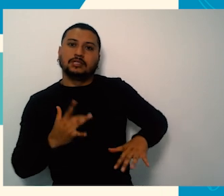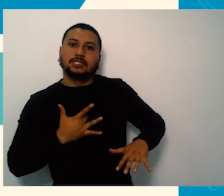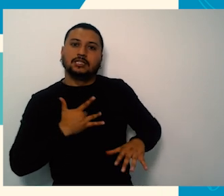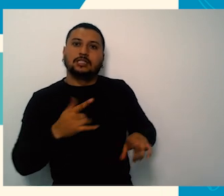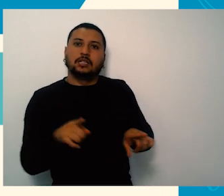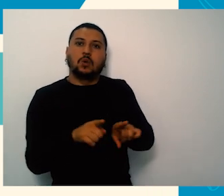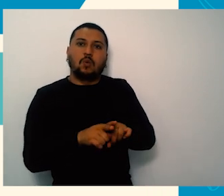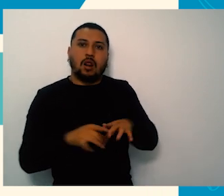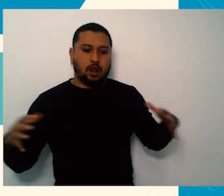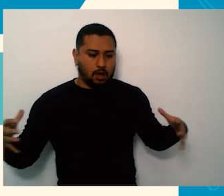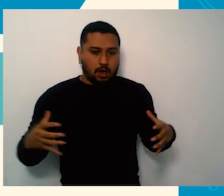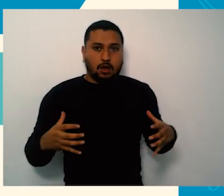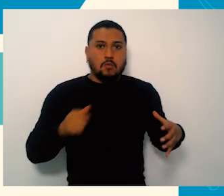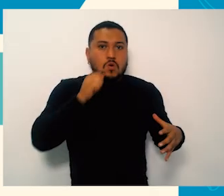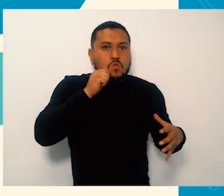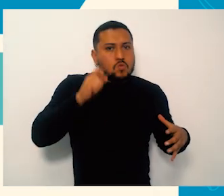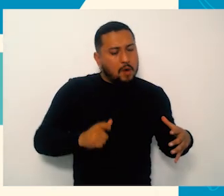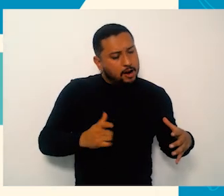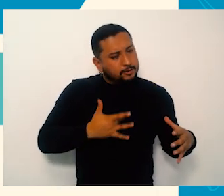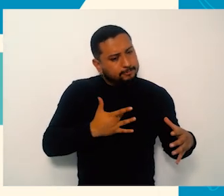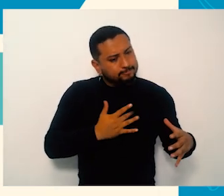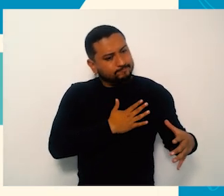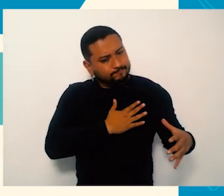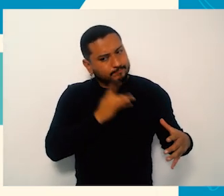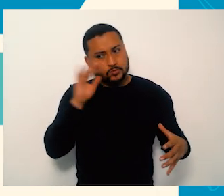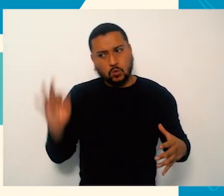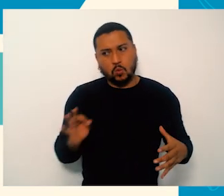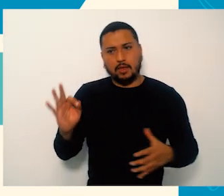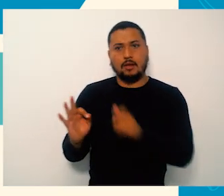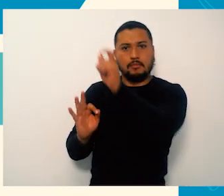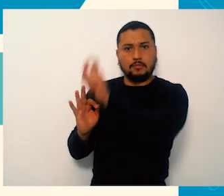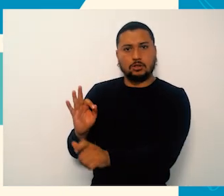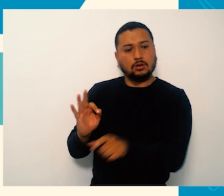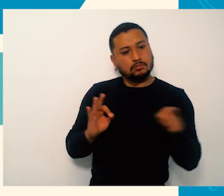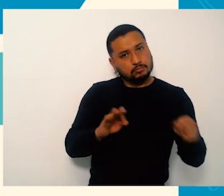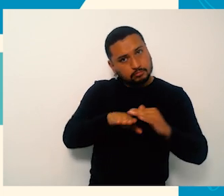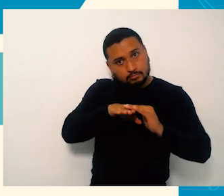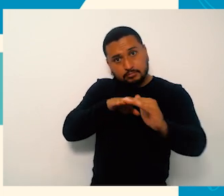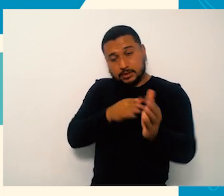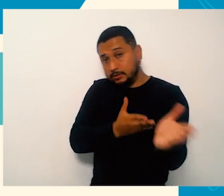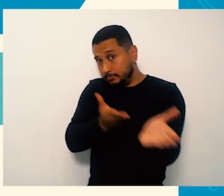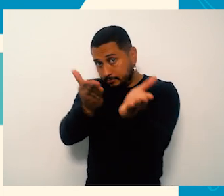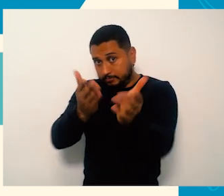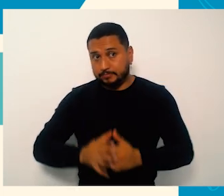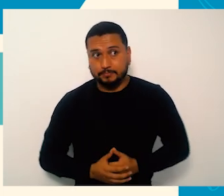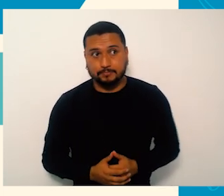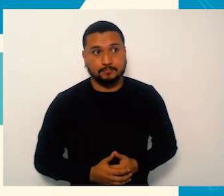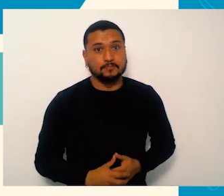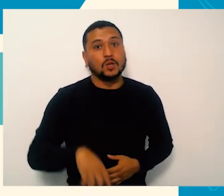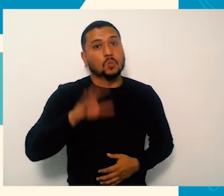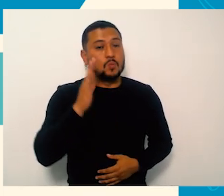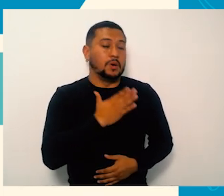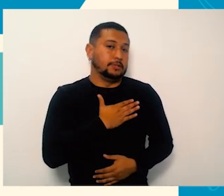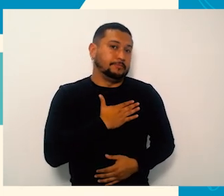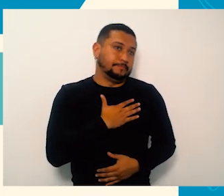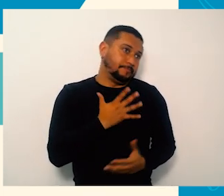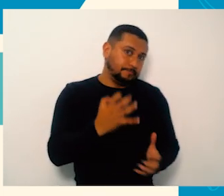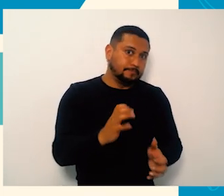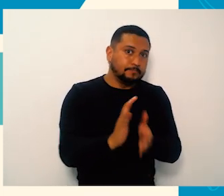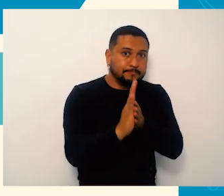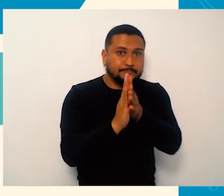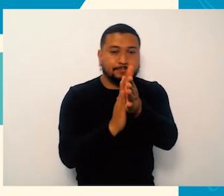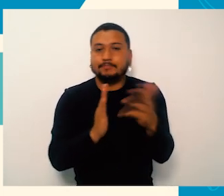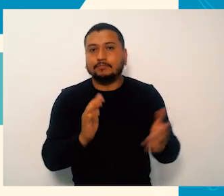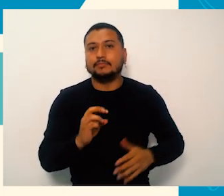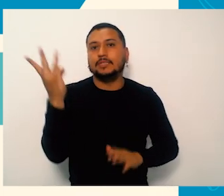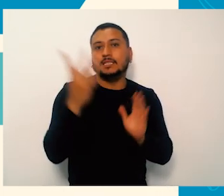La puesta en funcionamiento de nuevas tecnologías, la capacidad instalada que tenemos, ampliar esa cobertura de acuerdo a necesidades que